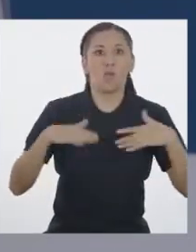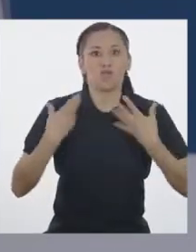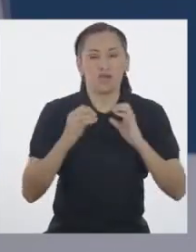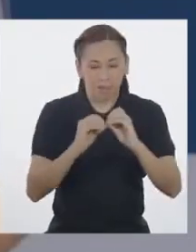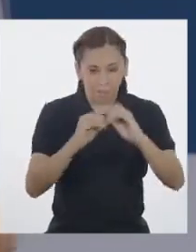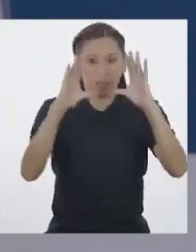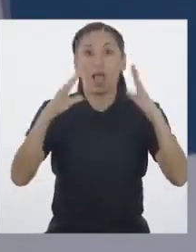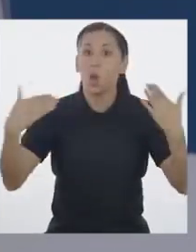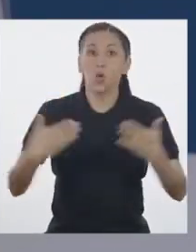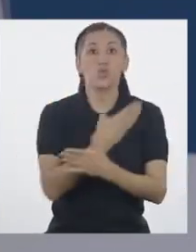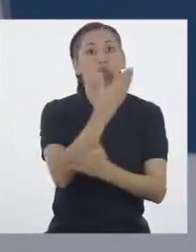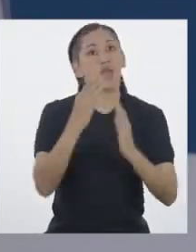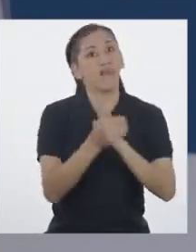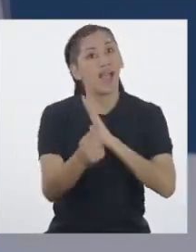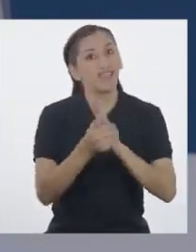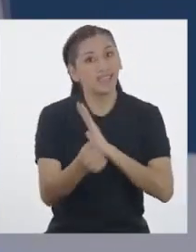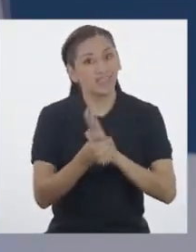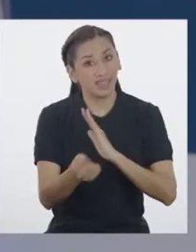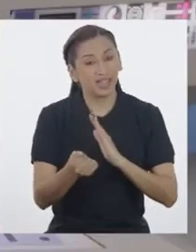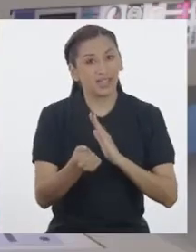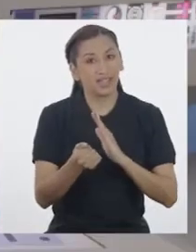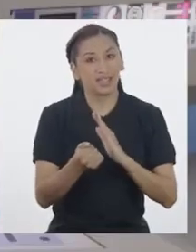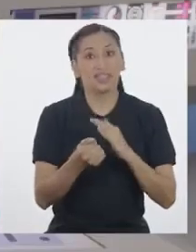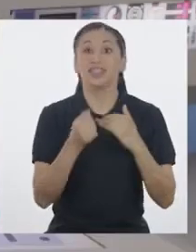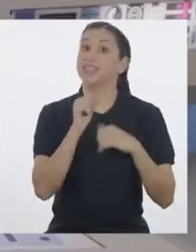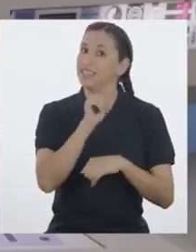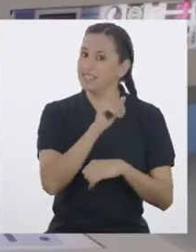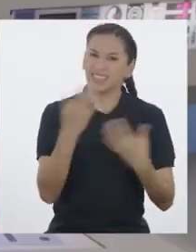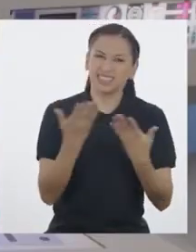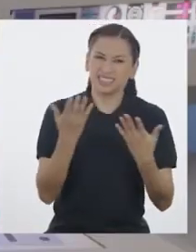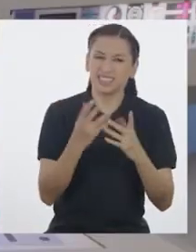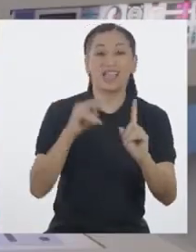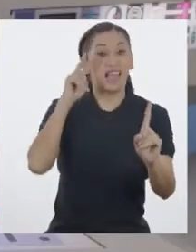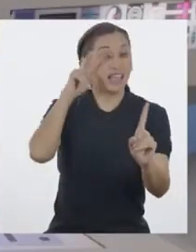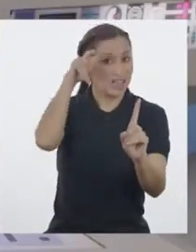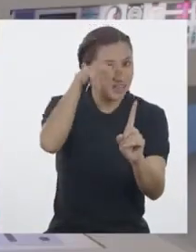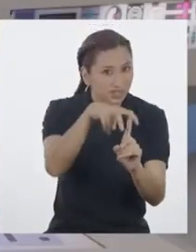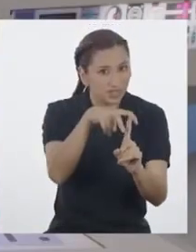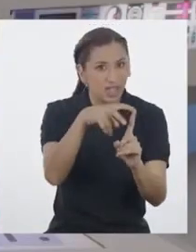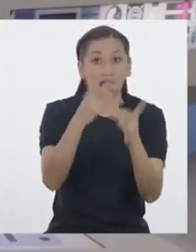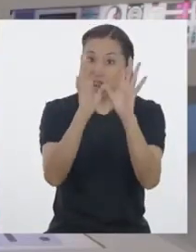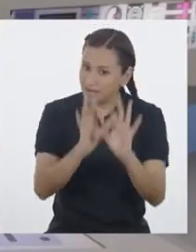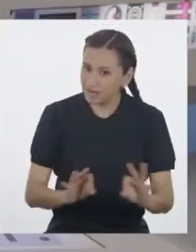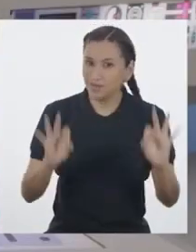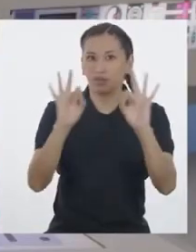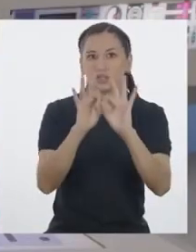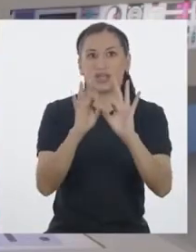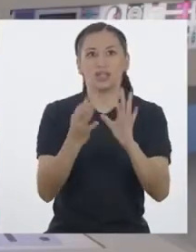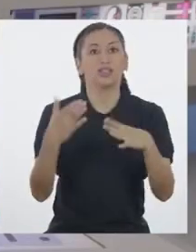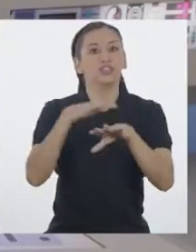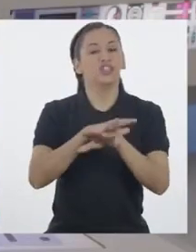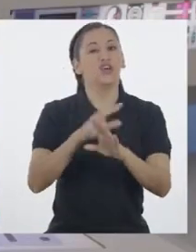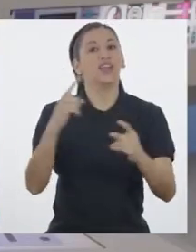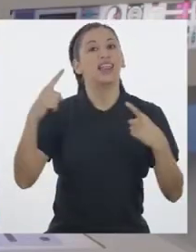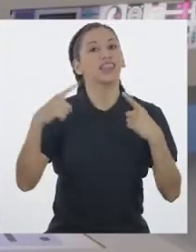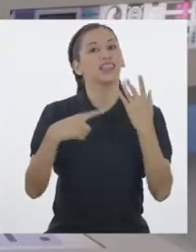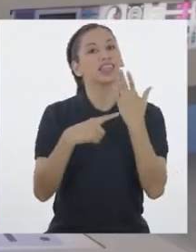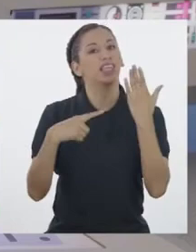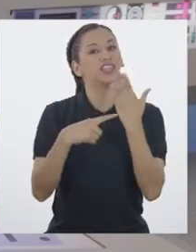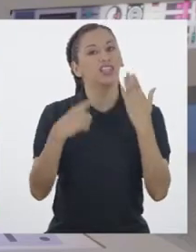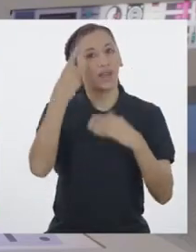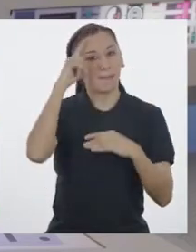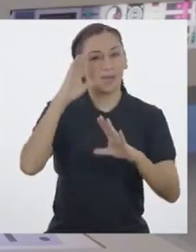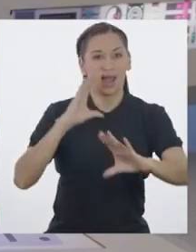desbloquear una nueva habilidad Identificar la importancia de la tecnología